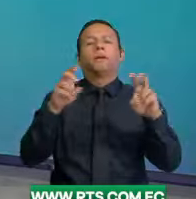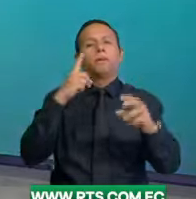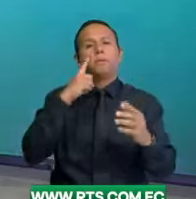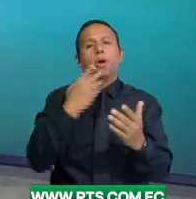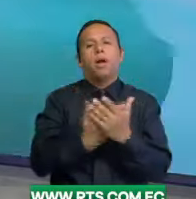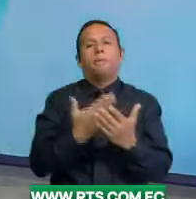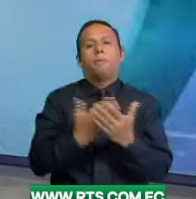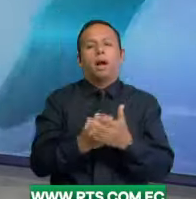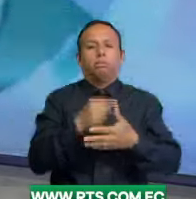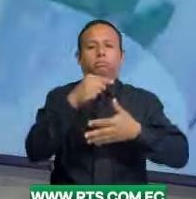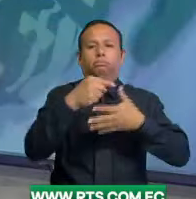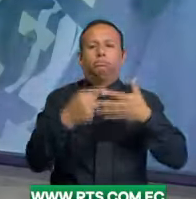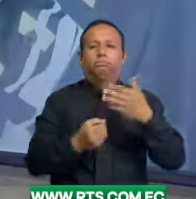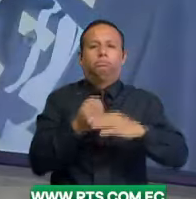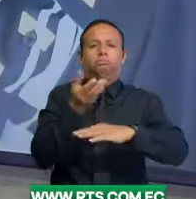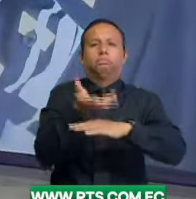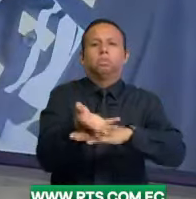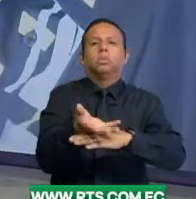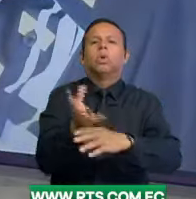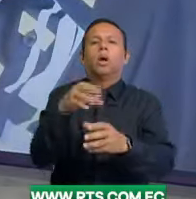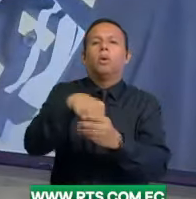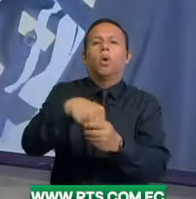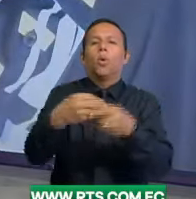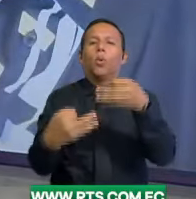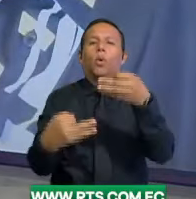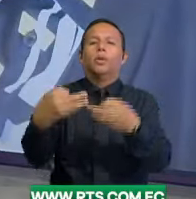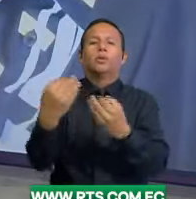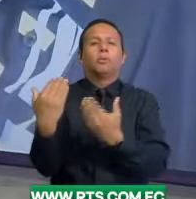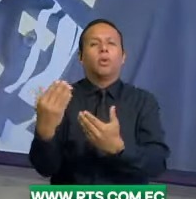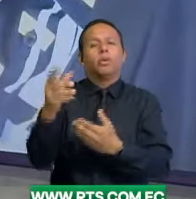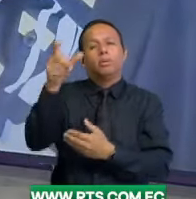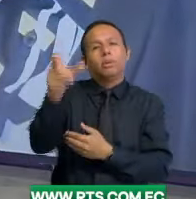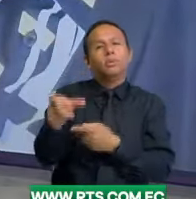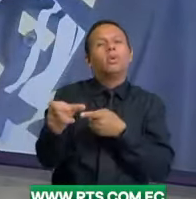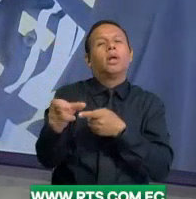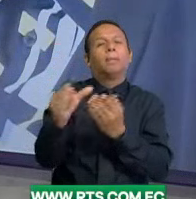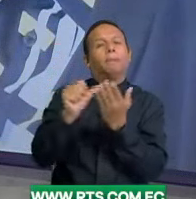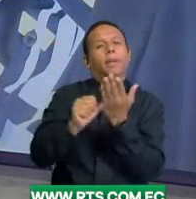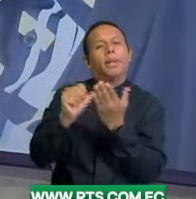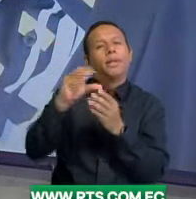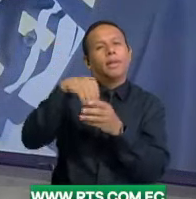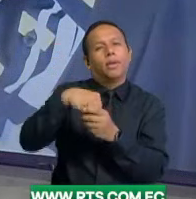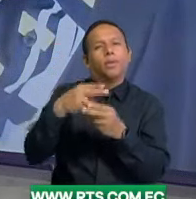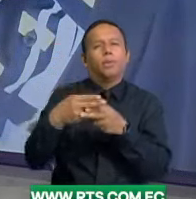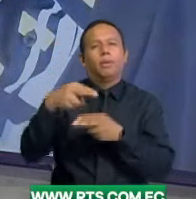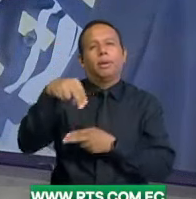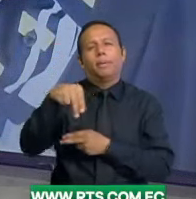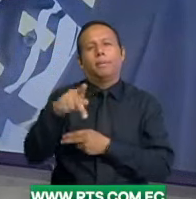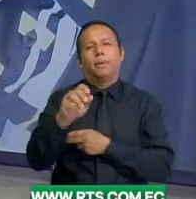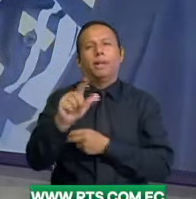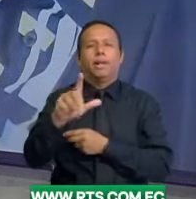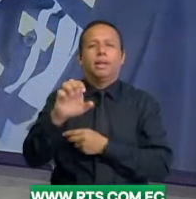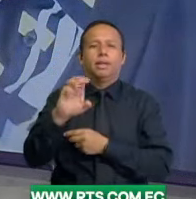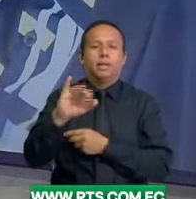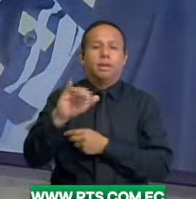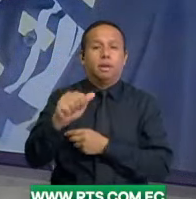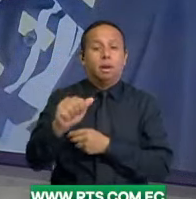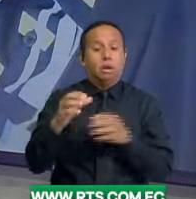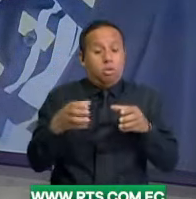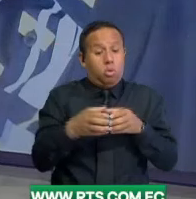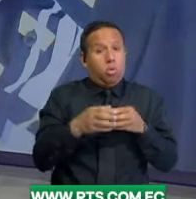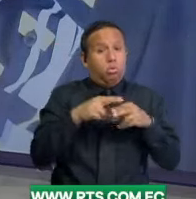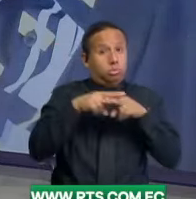...nuevas y alegatos dentro del juicio político que se lleva en contra de la ministra del Interior, Mónica Palencia. La Comisión de Fiscalización